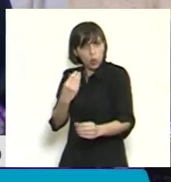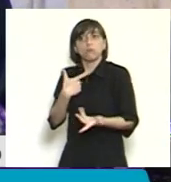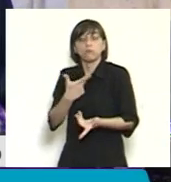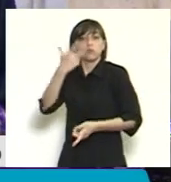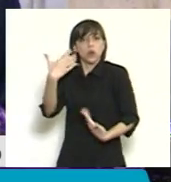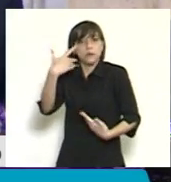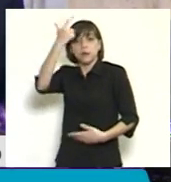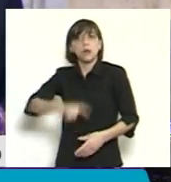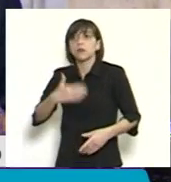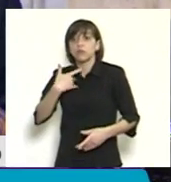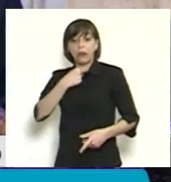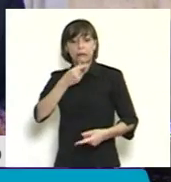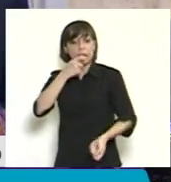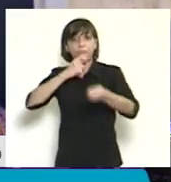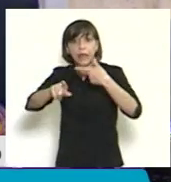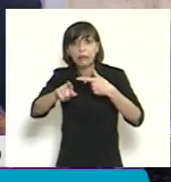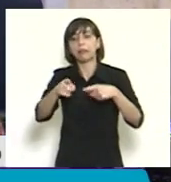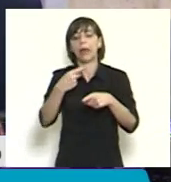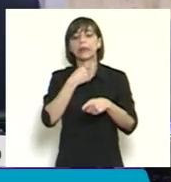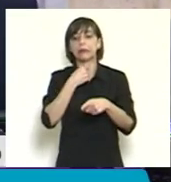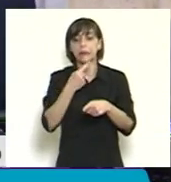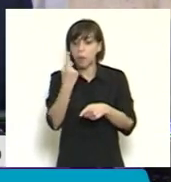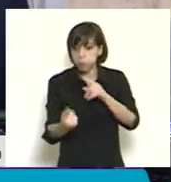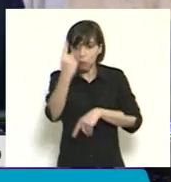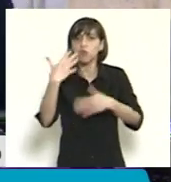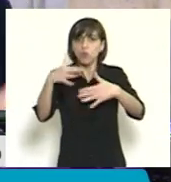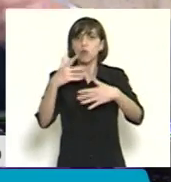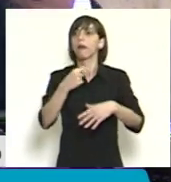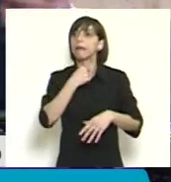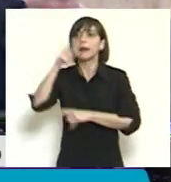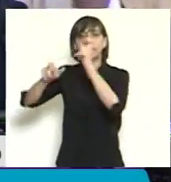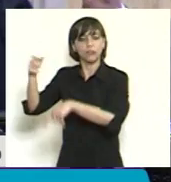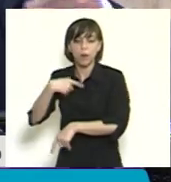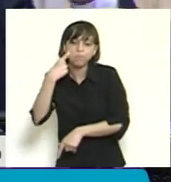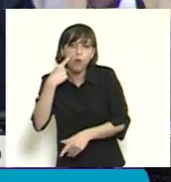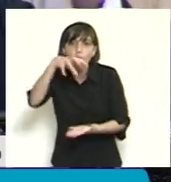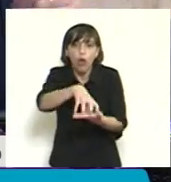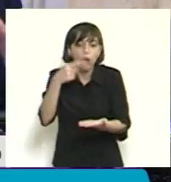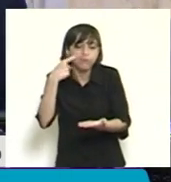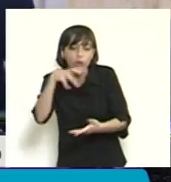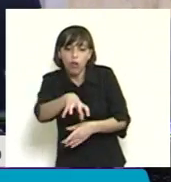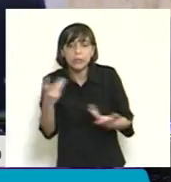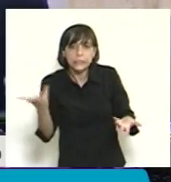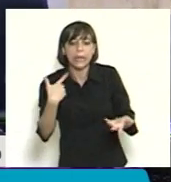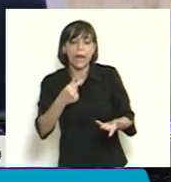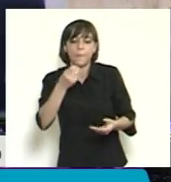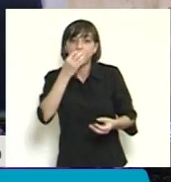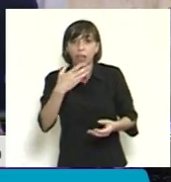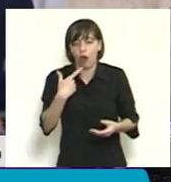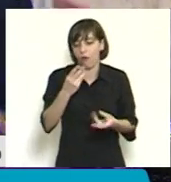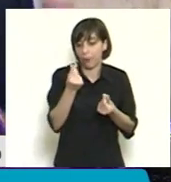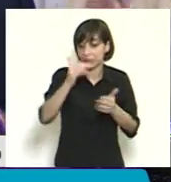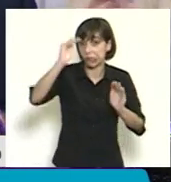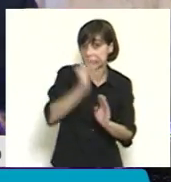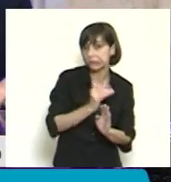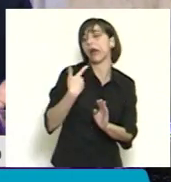el cliente tiene que conocerlo, tiene que hacer que lo use. Yo el ejemplo que daba es por ejemplo que Aerolíneas Argentinas quisiera desarrollar